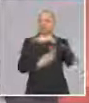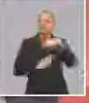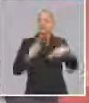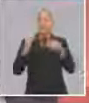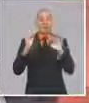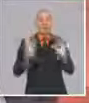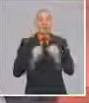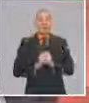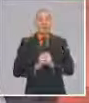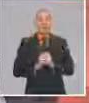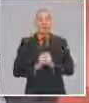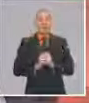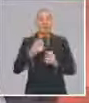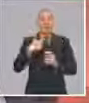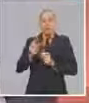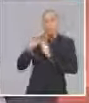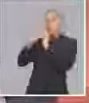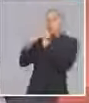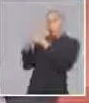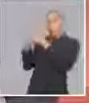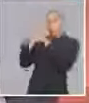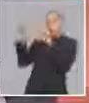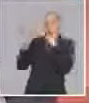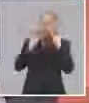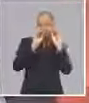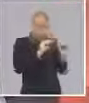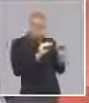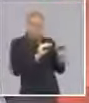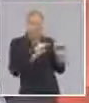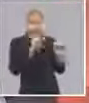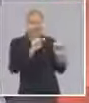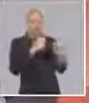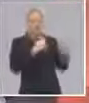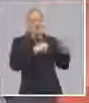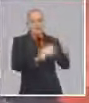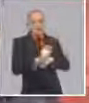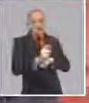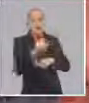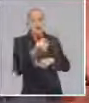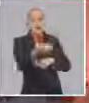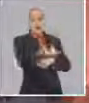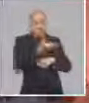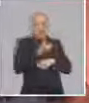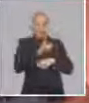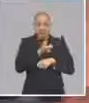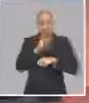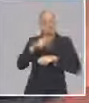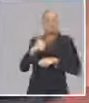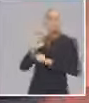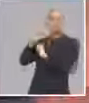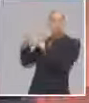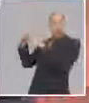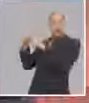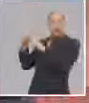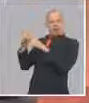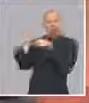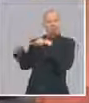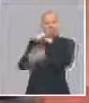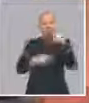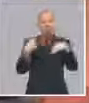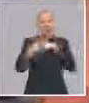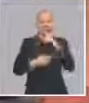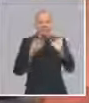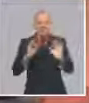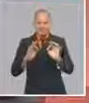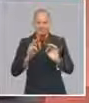garantizar un mínimo de oferta, que sabemos que es muy restringida, que está muy por debajo de la demanda del país, de la población,